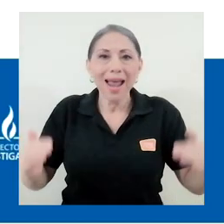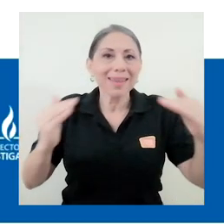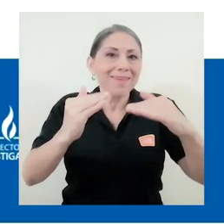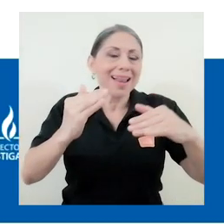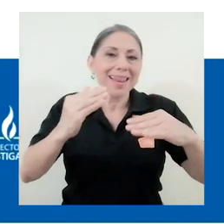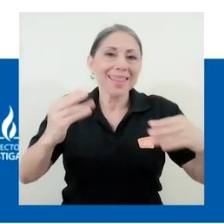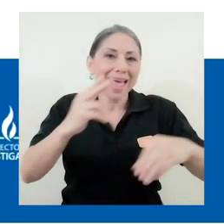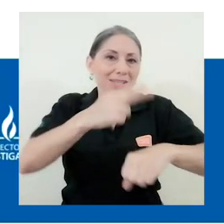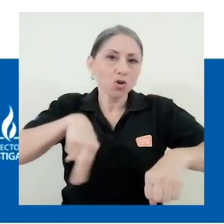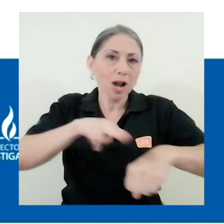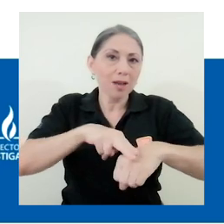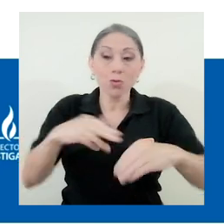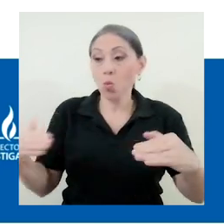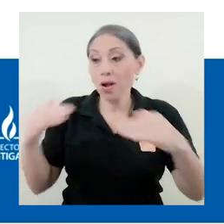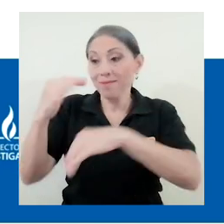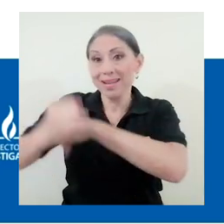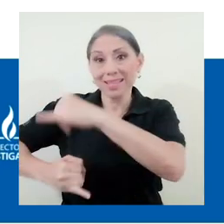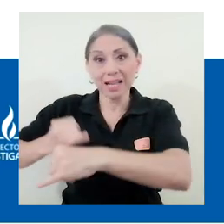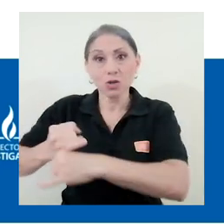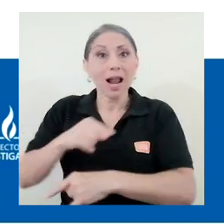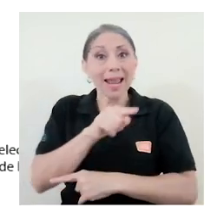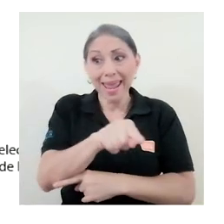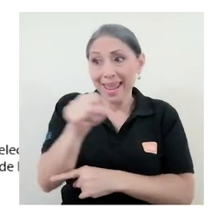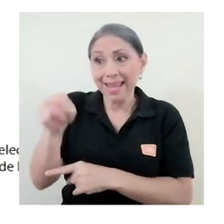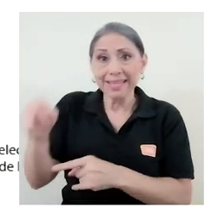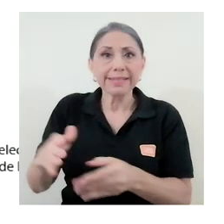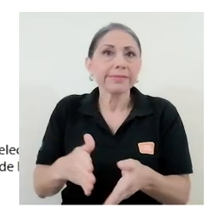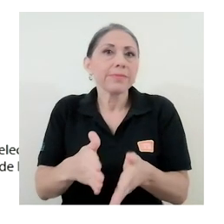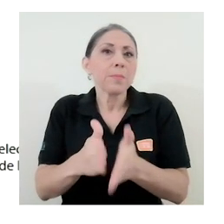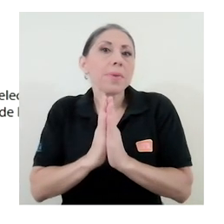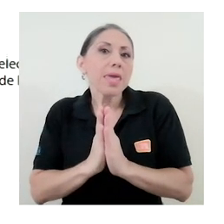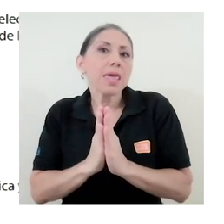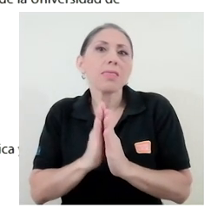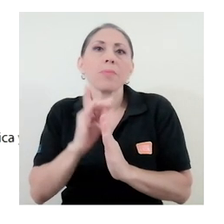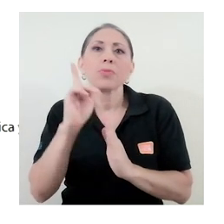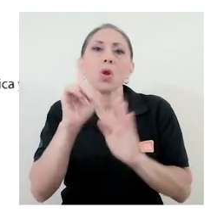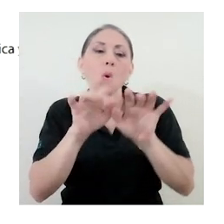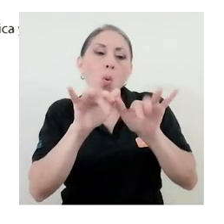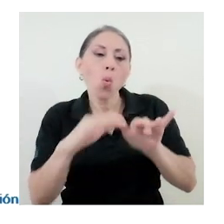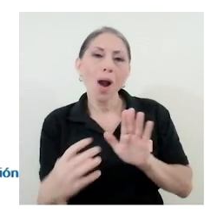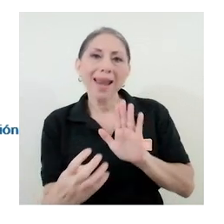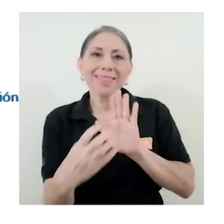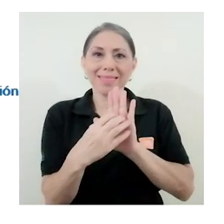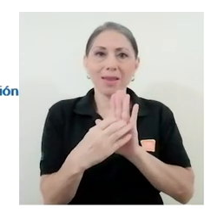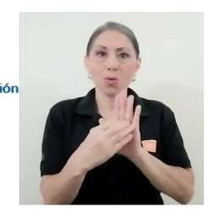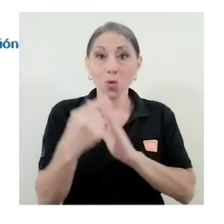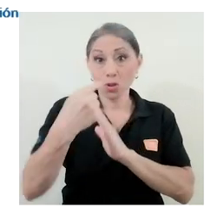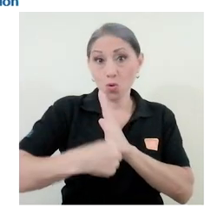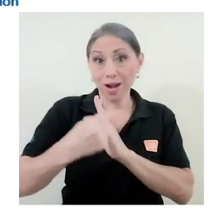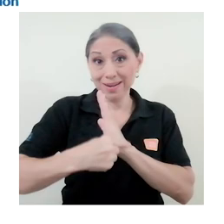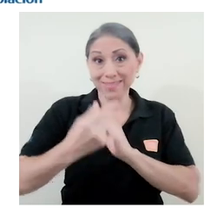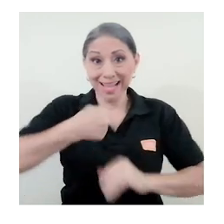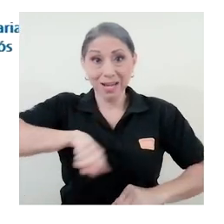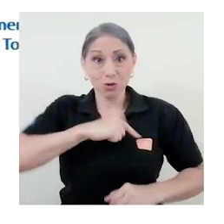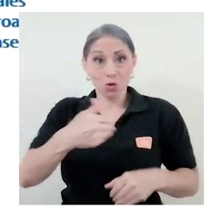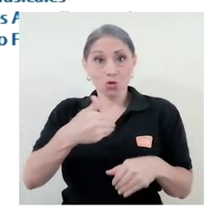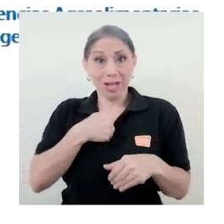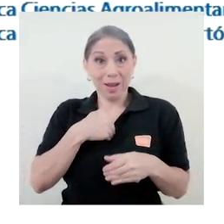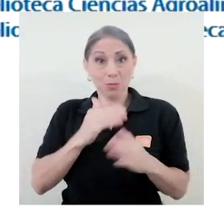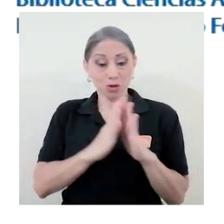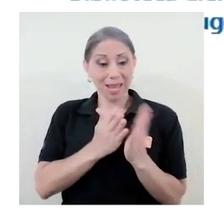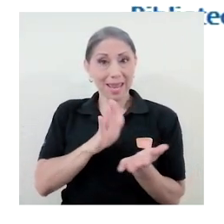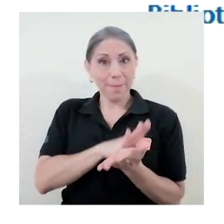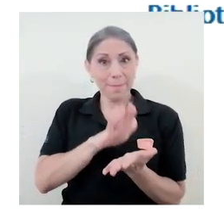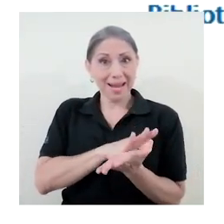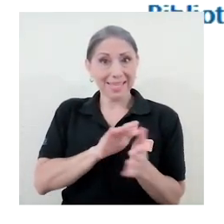nivel nacional o internacional, nos solicita, por ejemplo, un artículo de una revista que tenemos en nuestra colección